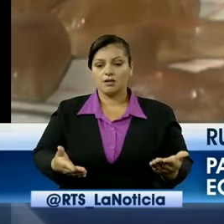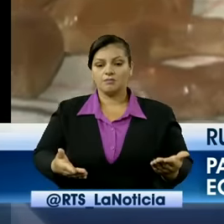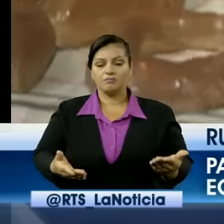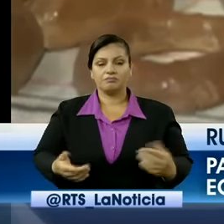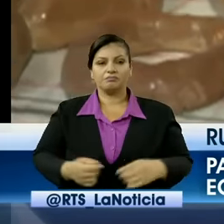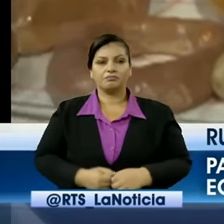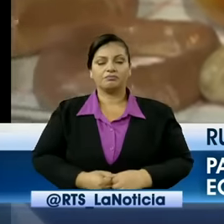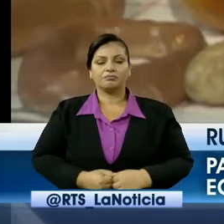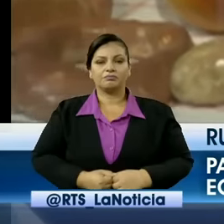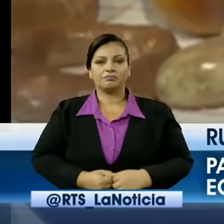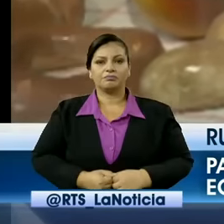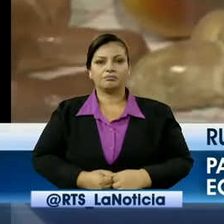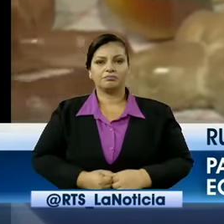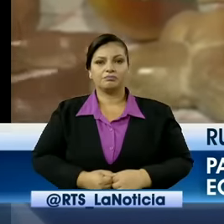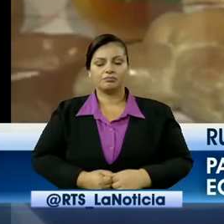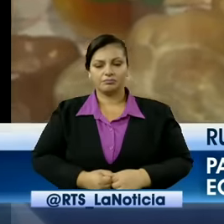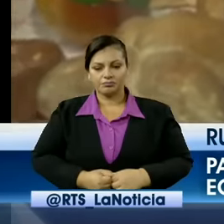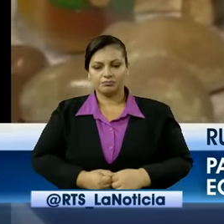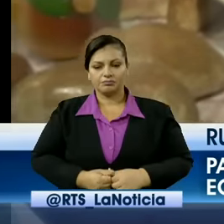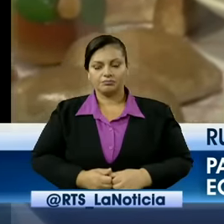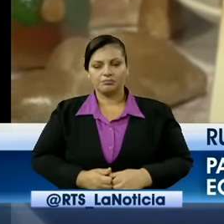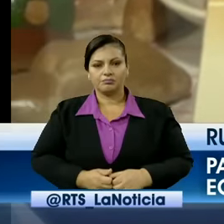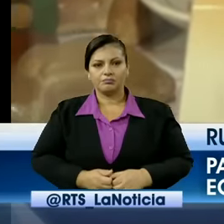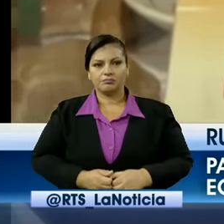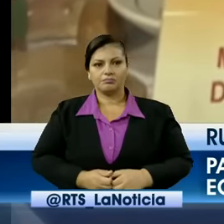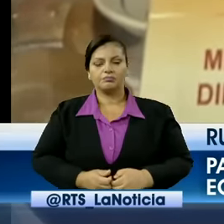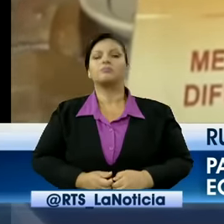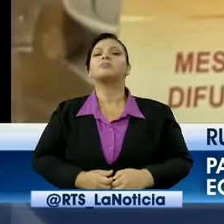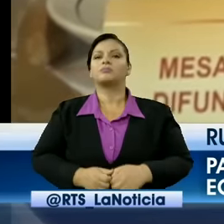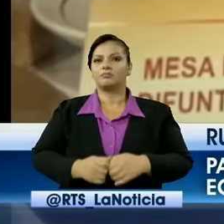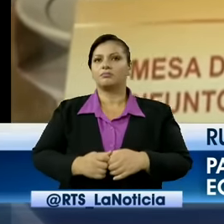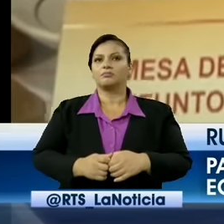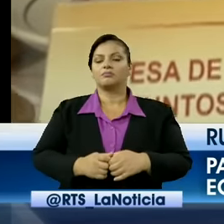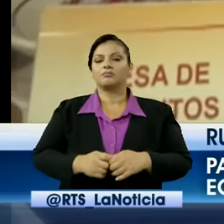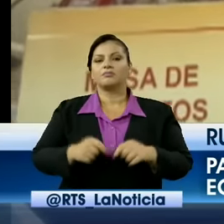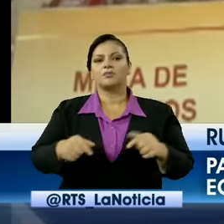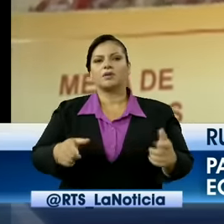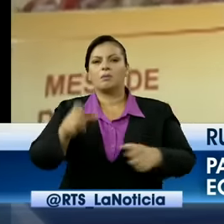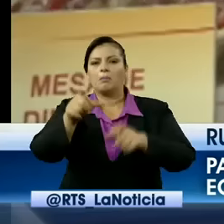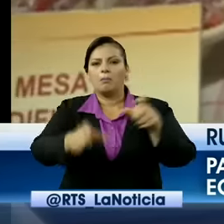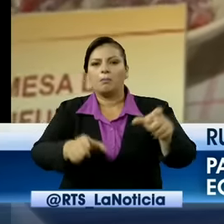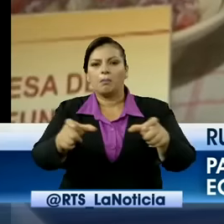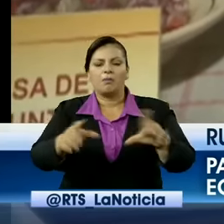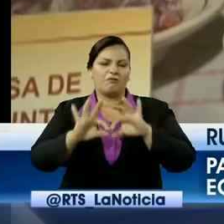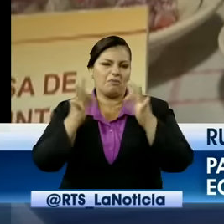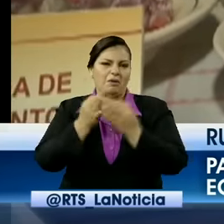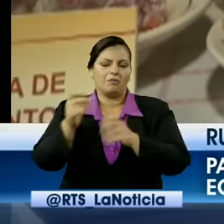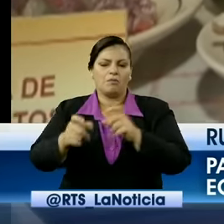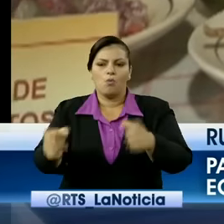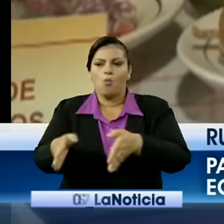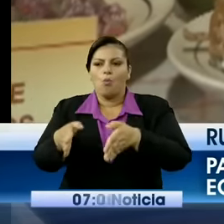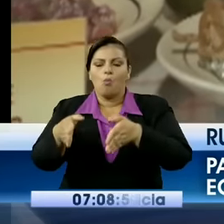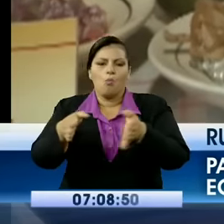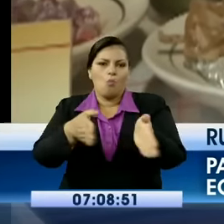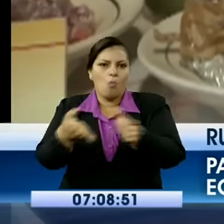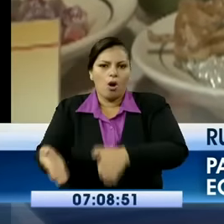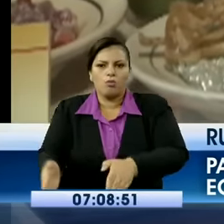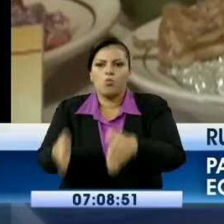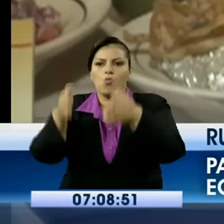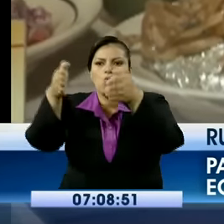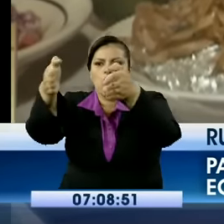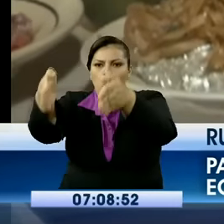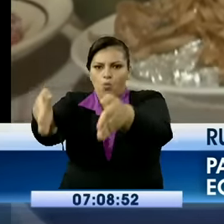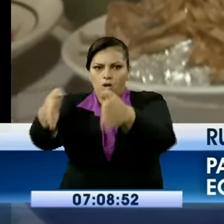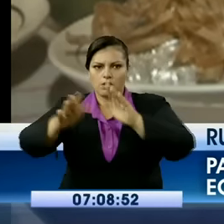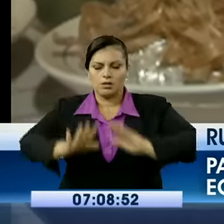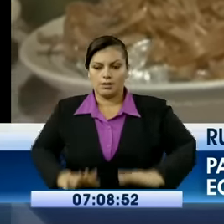llena con todos los alimentos que nuestros familiares degustaron y llamarlos por su nombre. Y la creencia de los familiares es